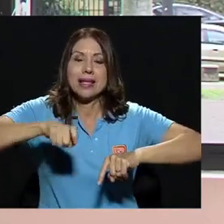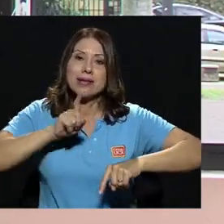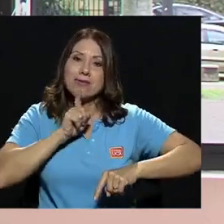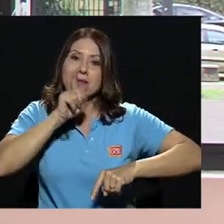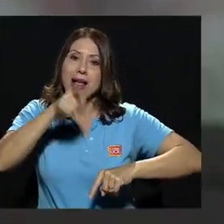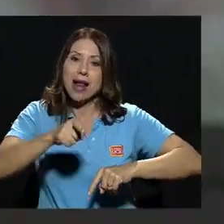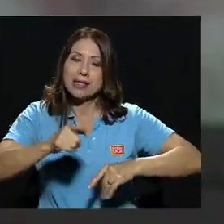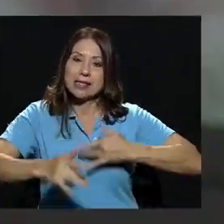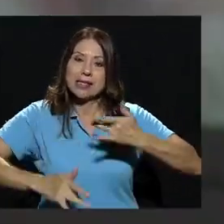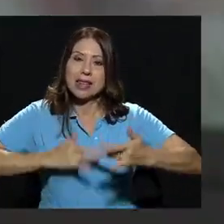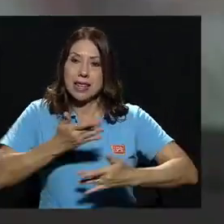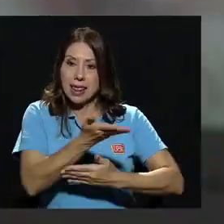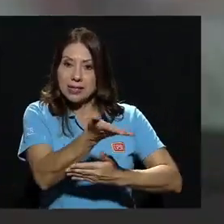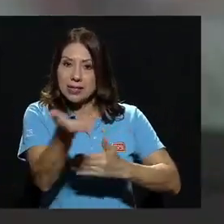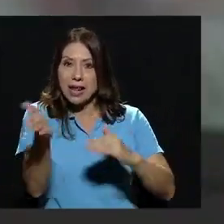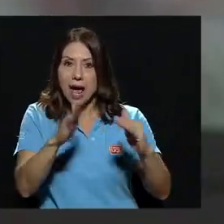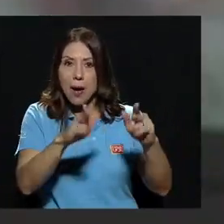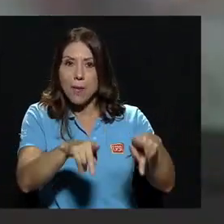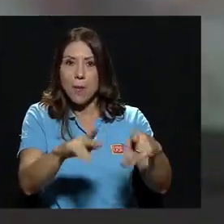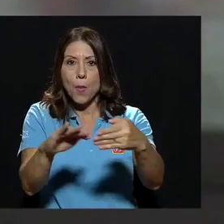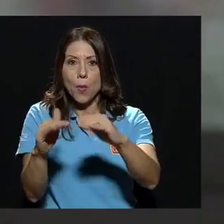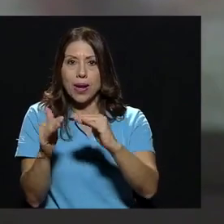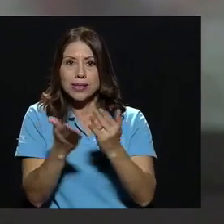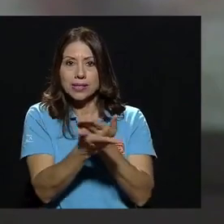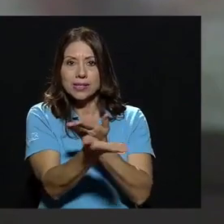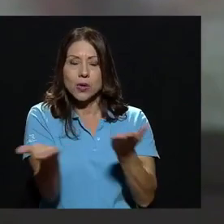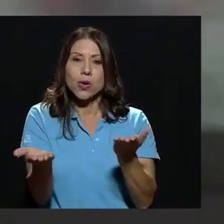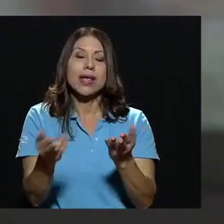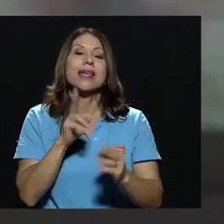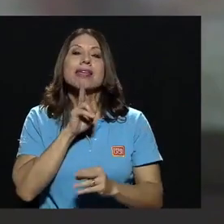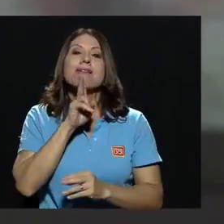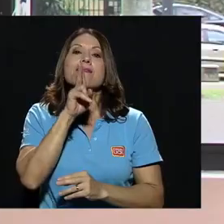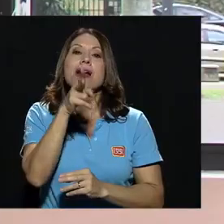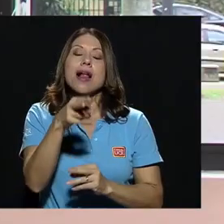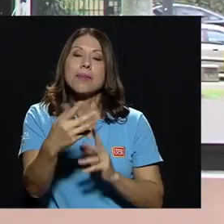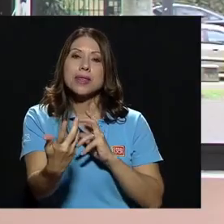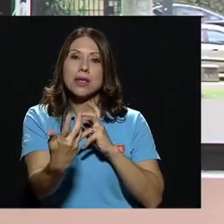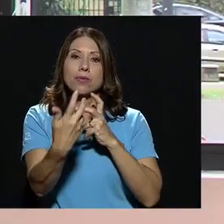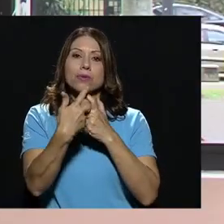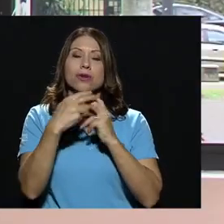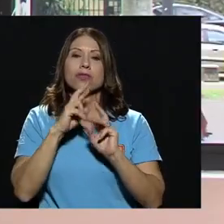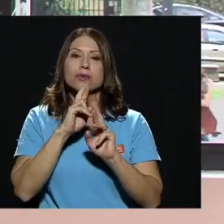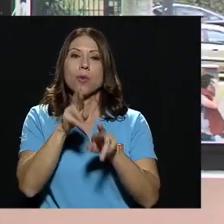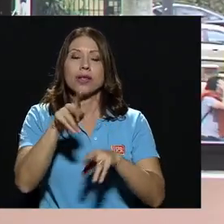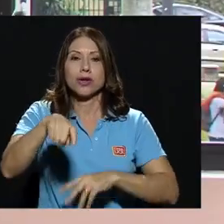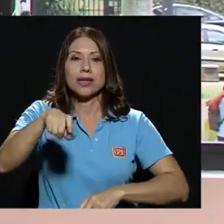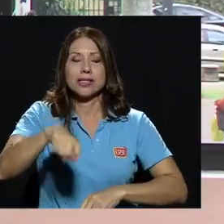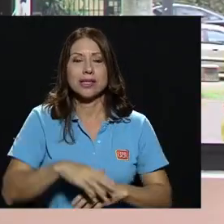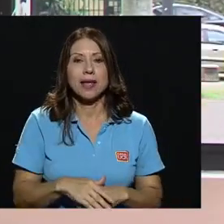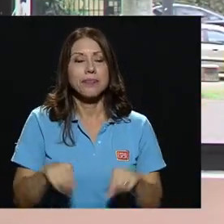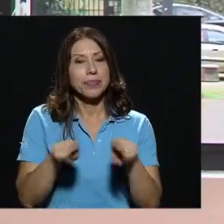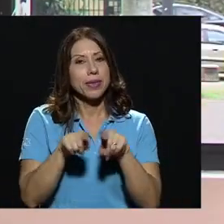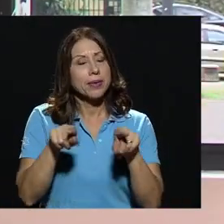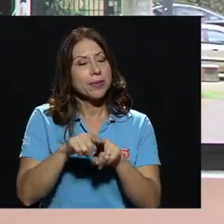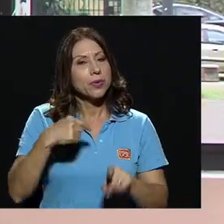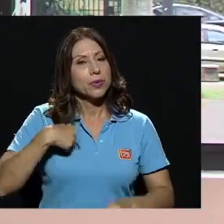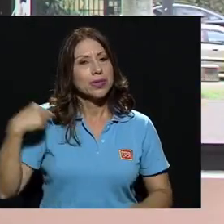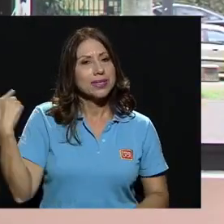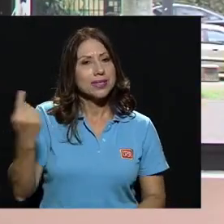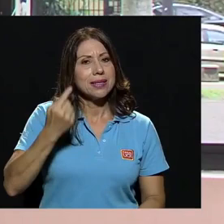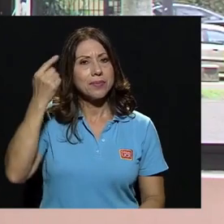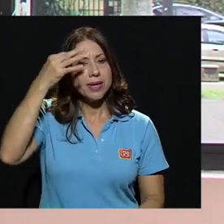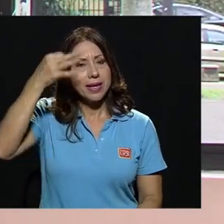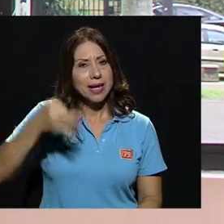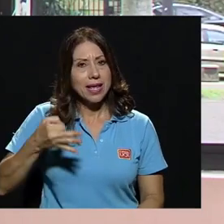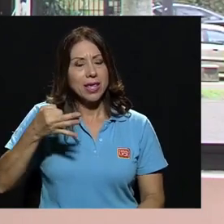nuestra población y que respondan realmente a lo que se necesita. Por otra parte, siempre he creído que